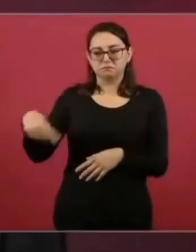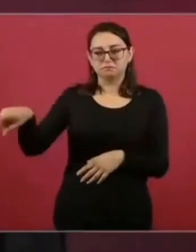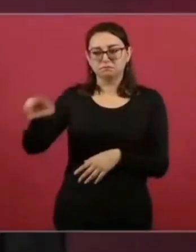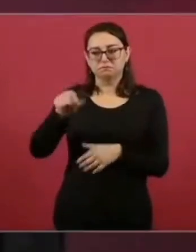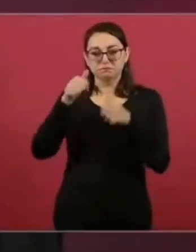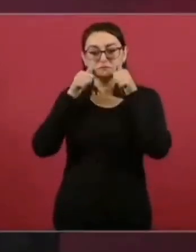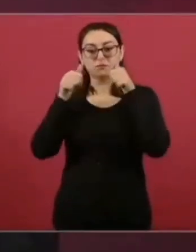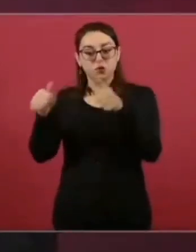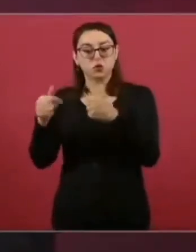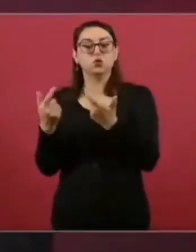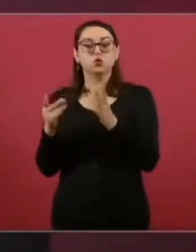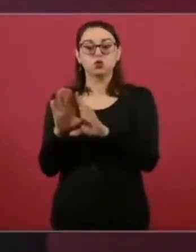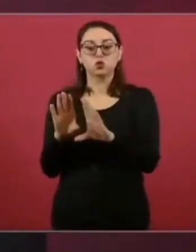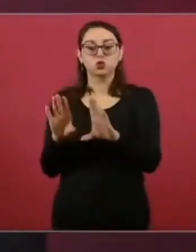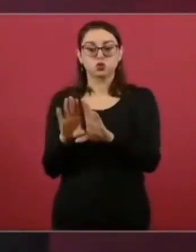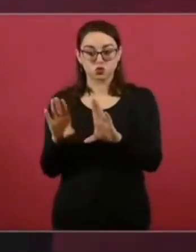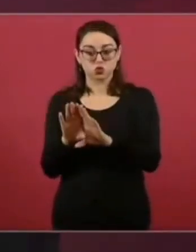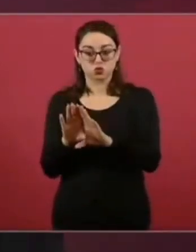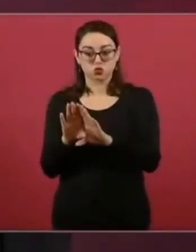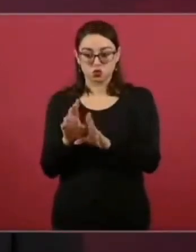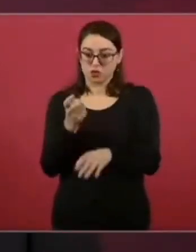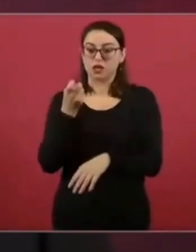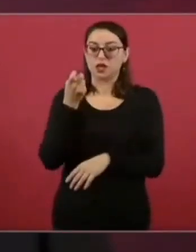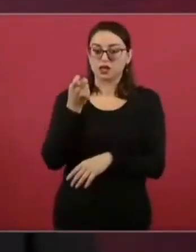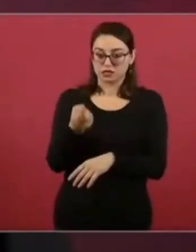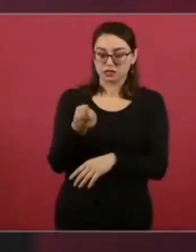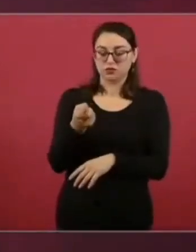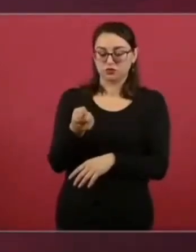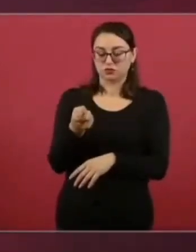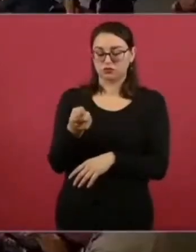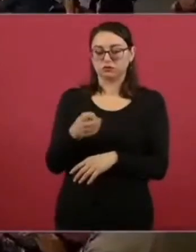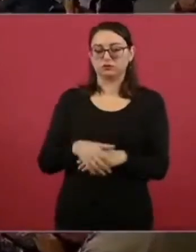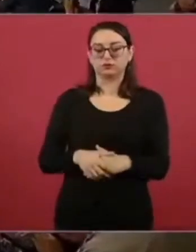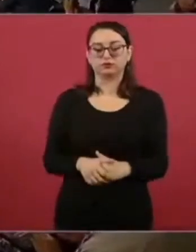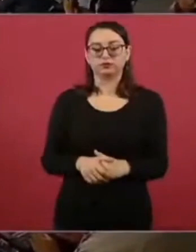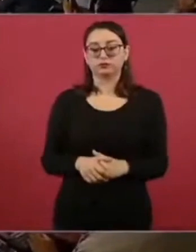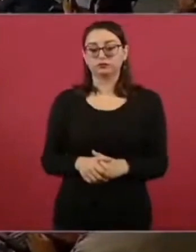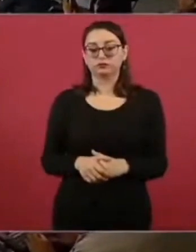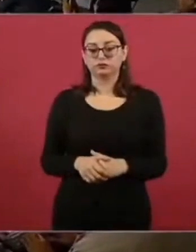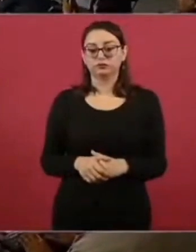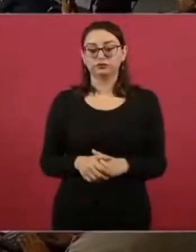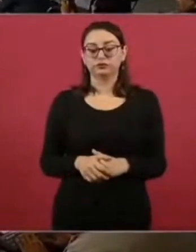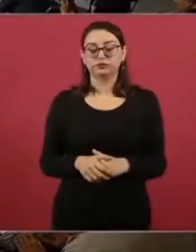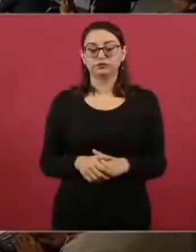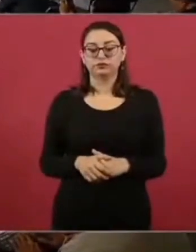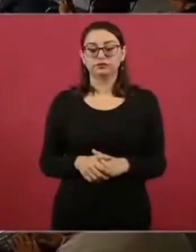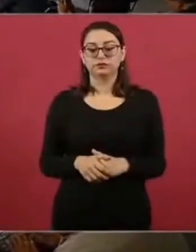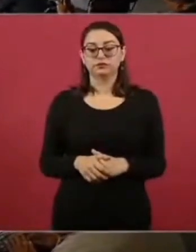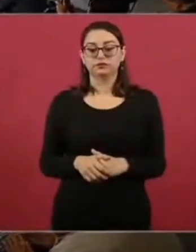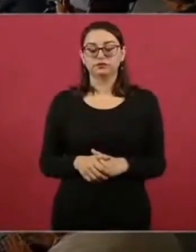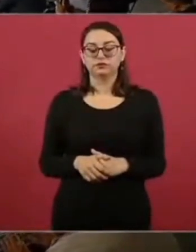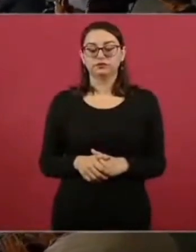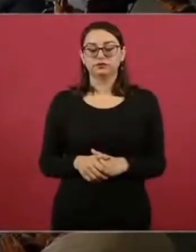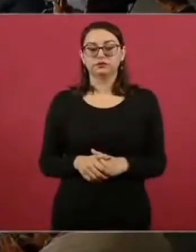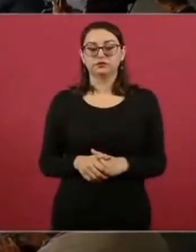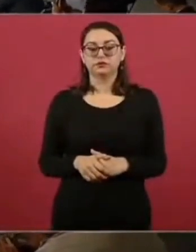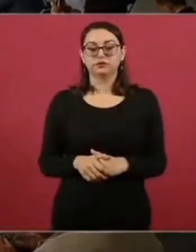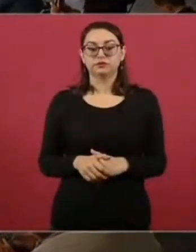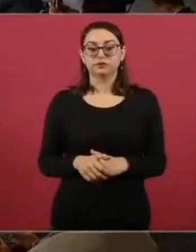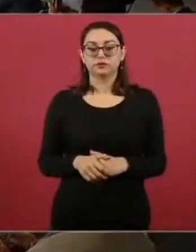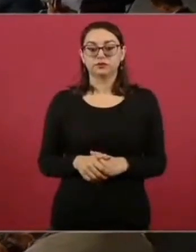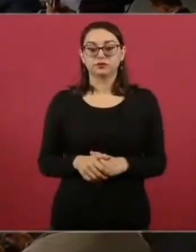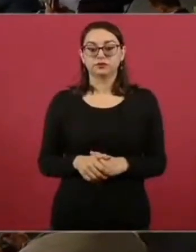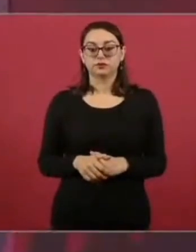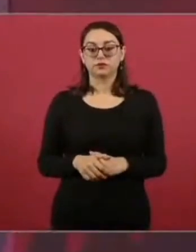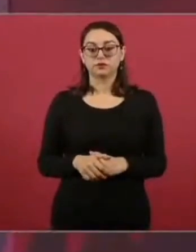los que no tienen Seguro Médico Privado, o